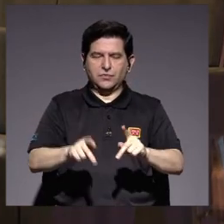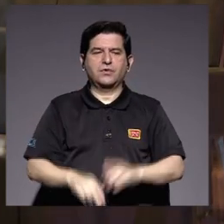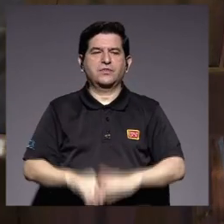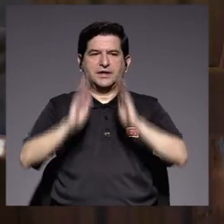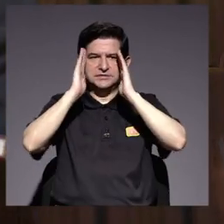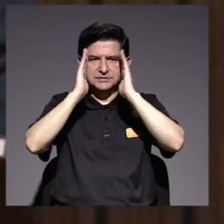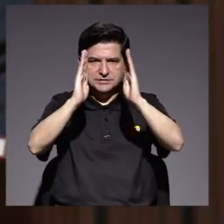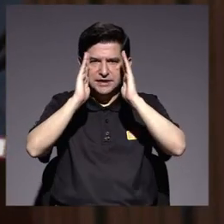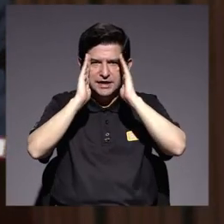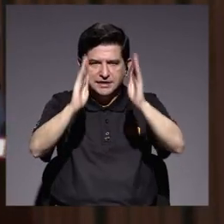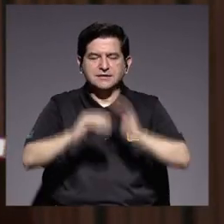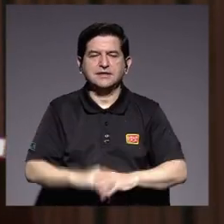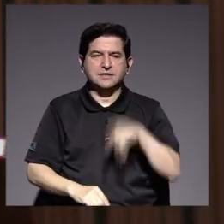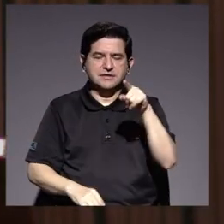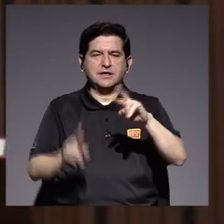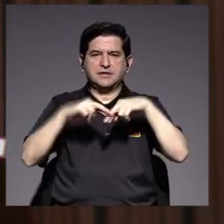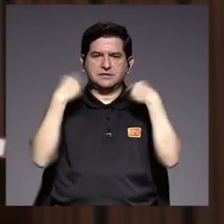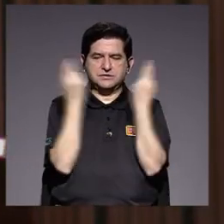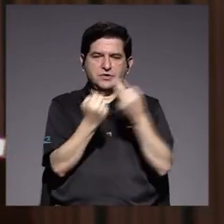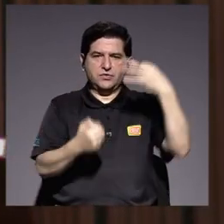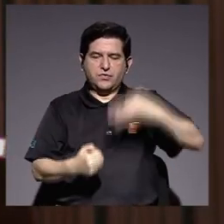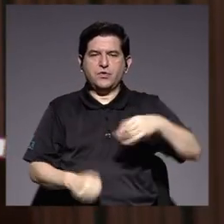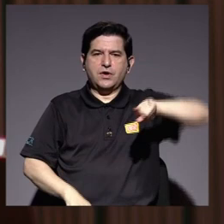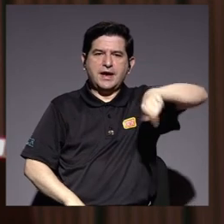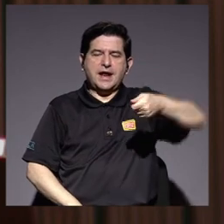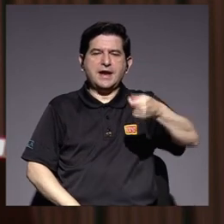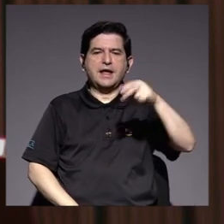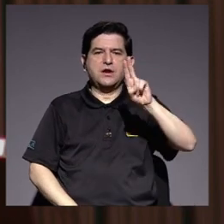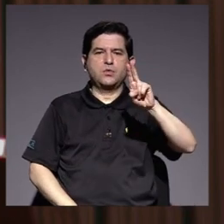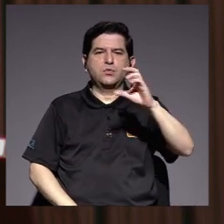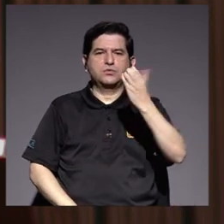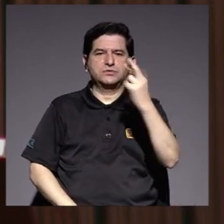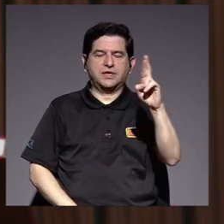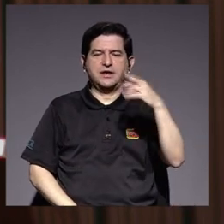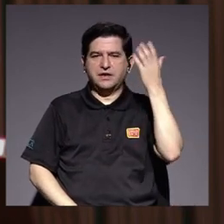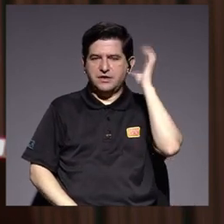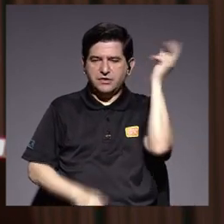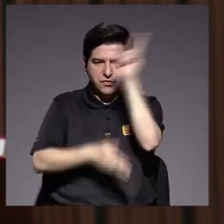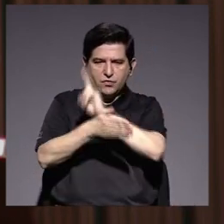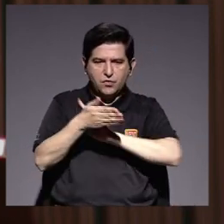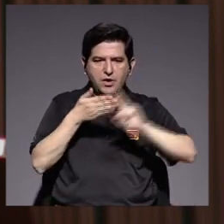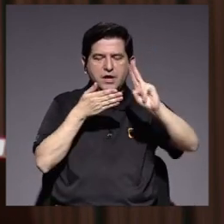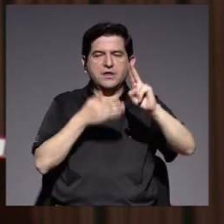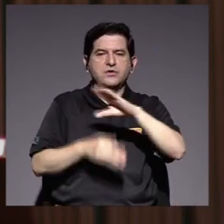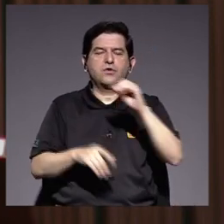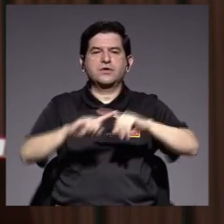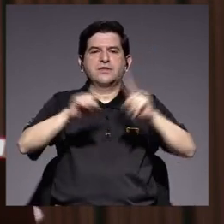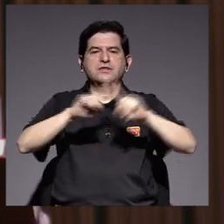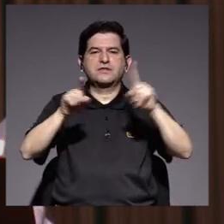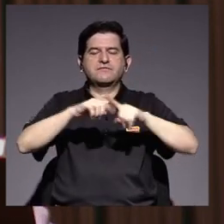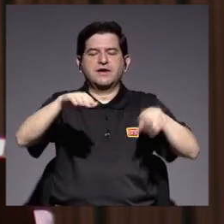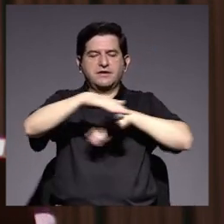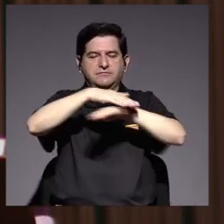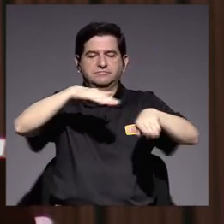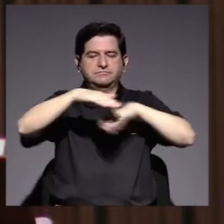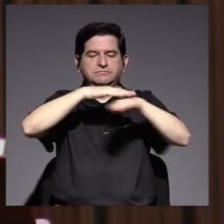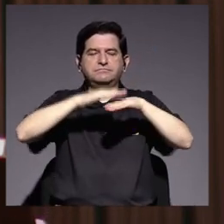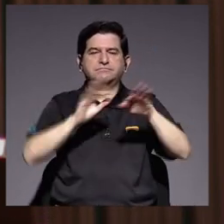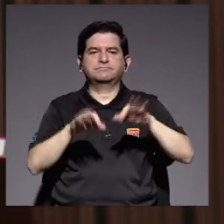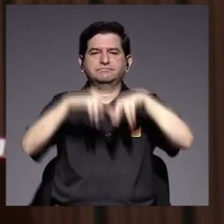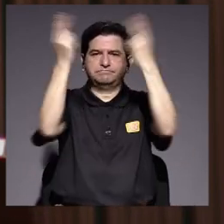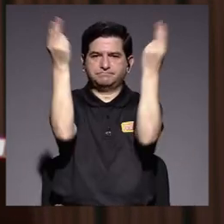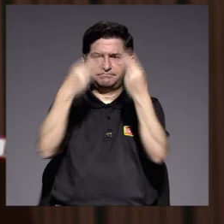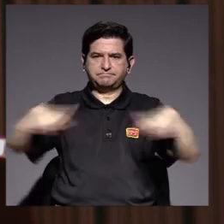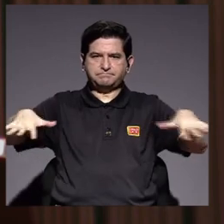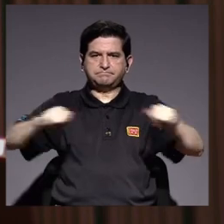siguen esta sesión solemne por medio del canal UCR, Radio Universidad y las diferentes plataformas de Internet.